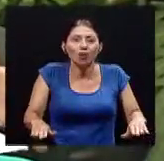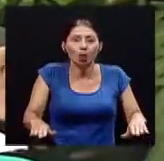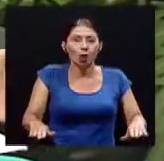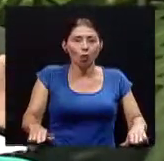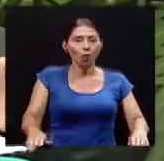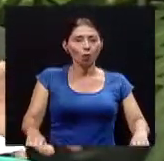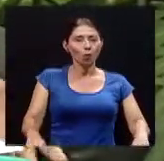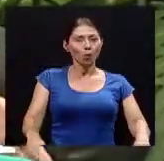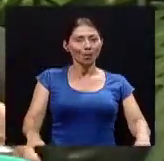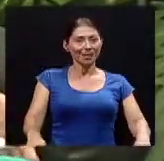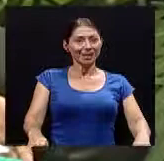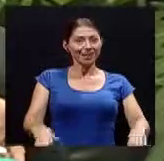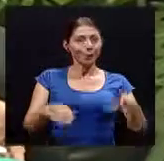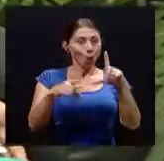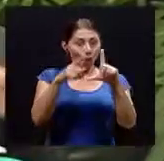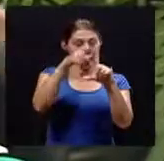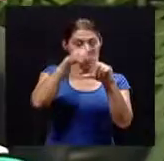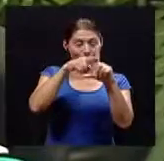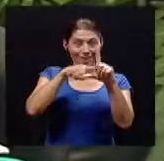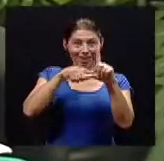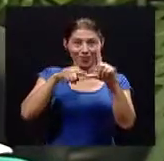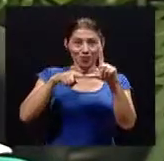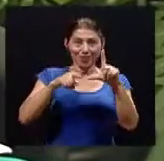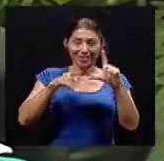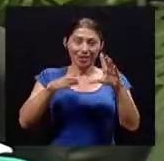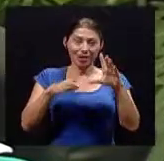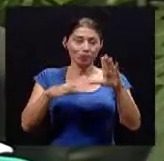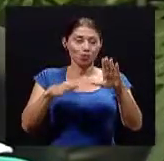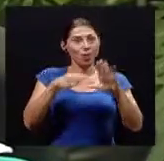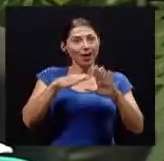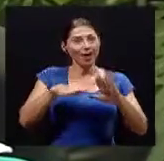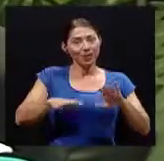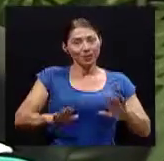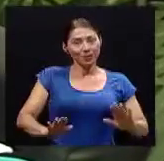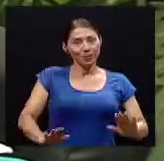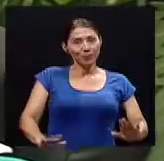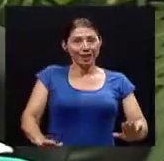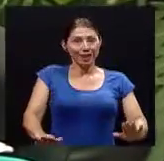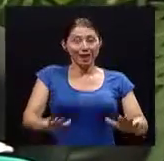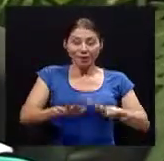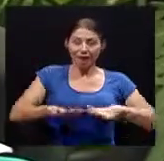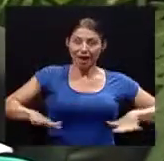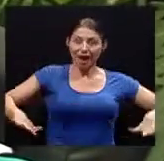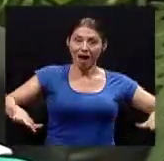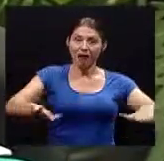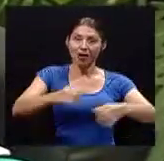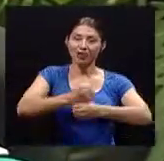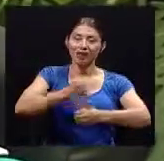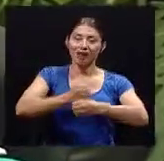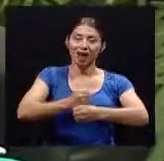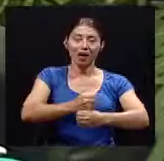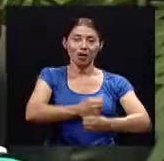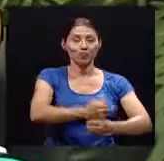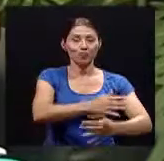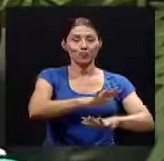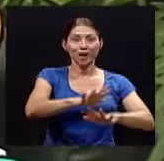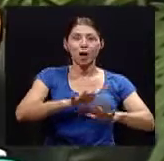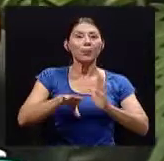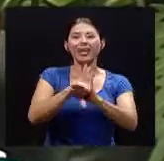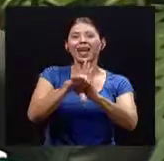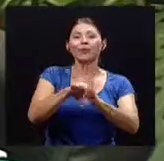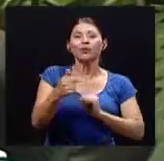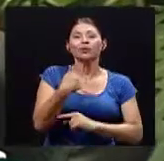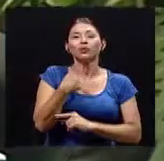hacia extendidos que el campo que acción esté de frente digamos yo tengo que